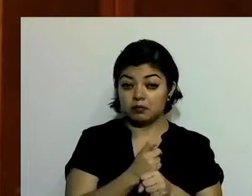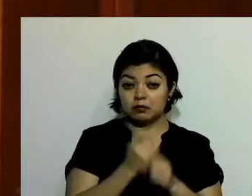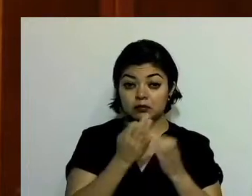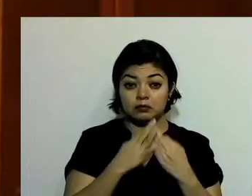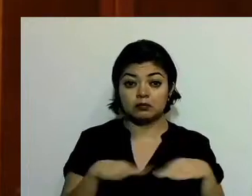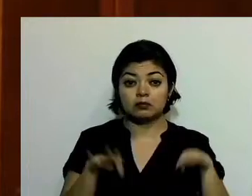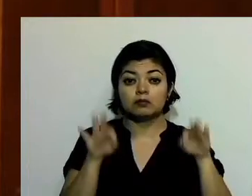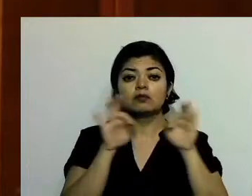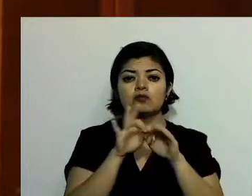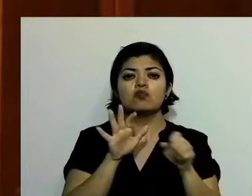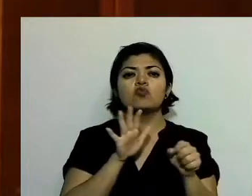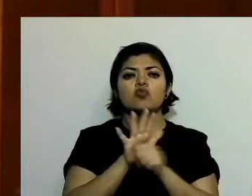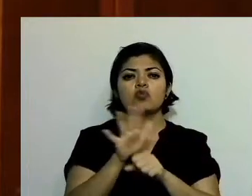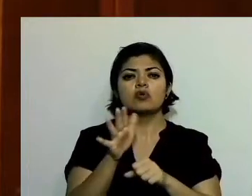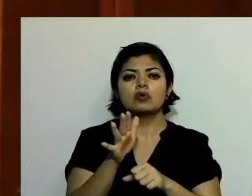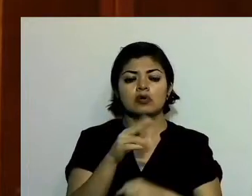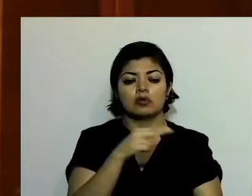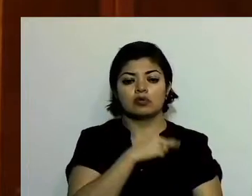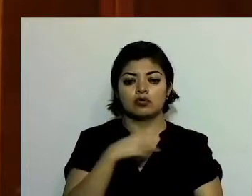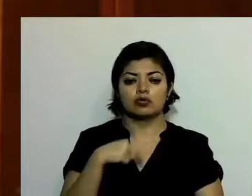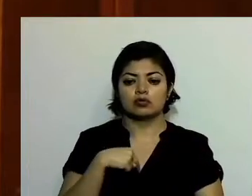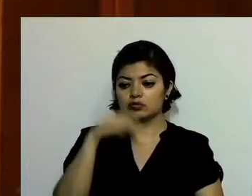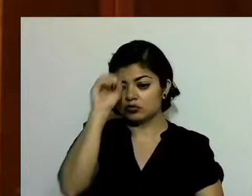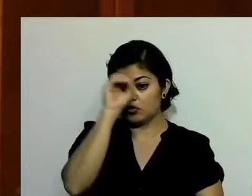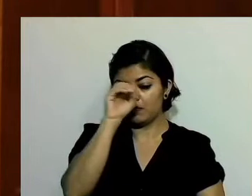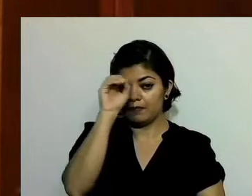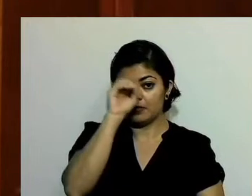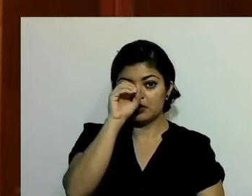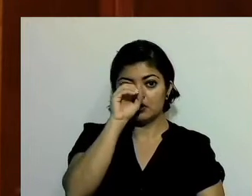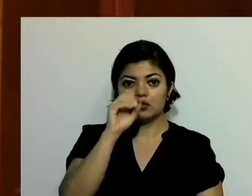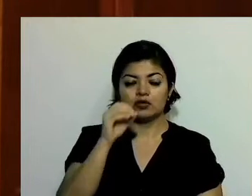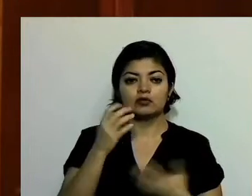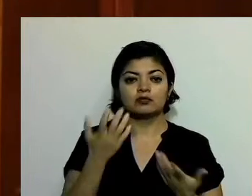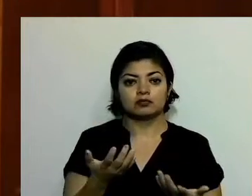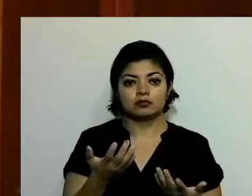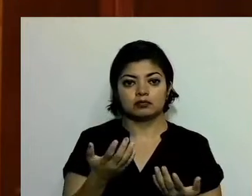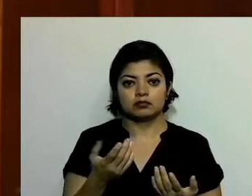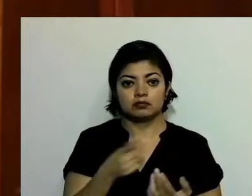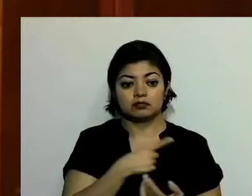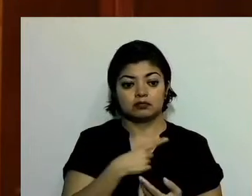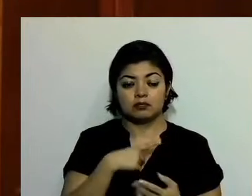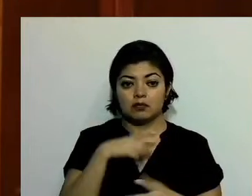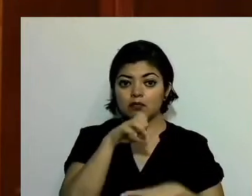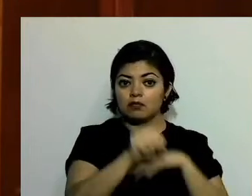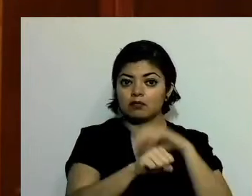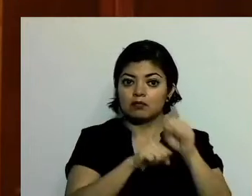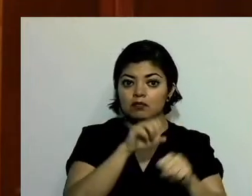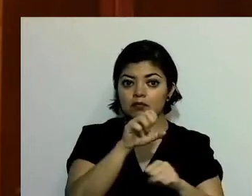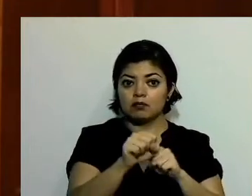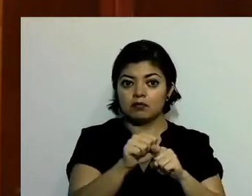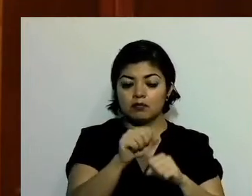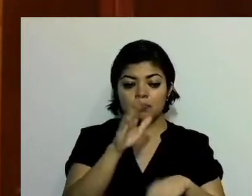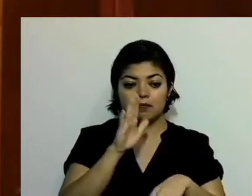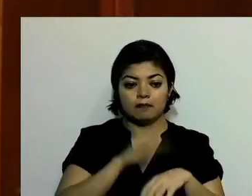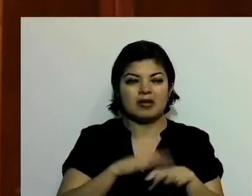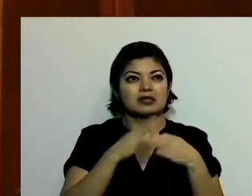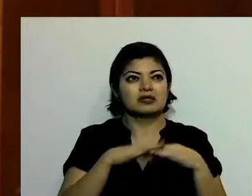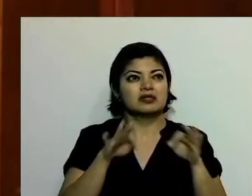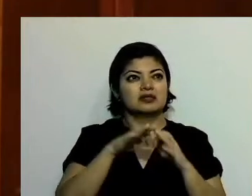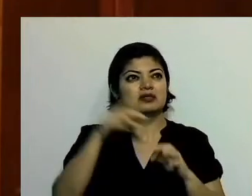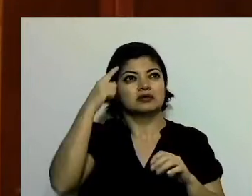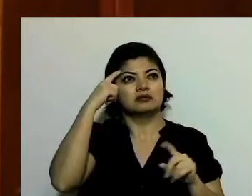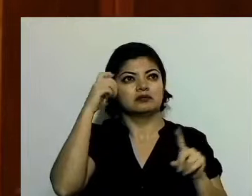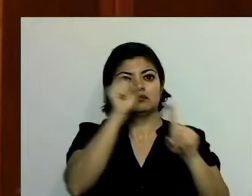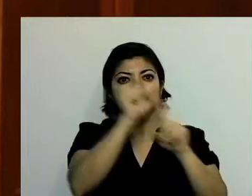precisamente desde nuestro punto de vista el generar con una profunda convicción los